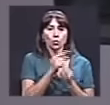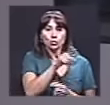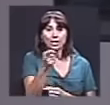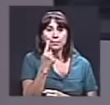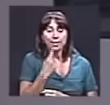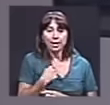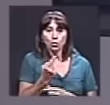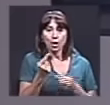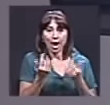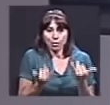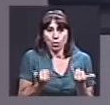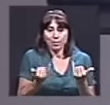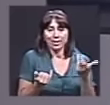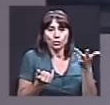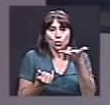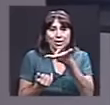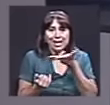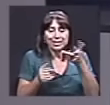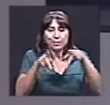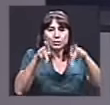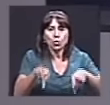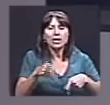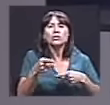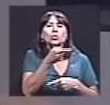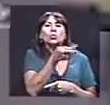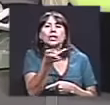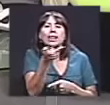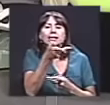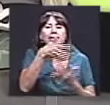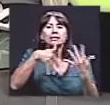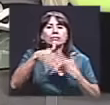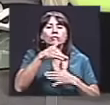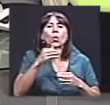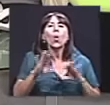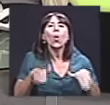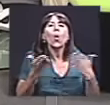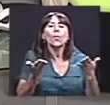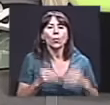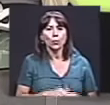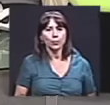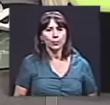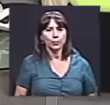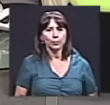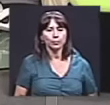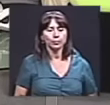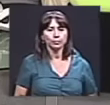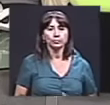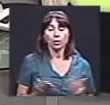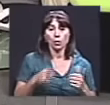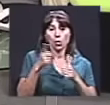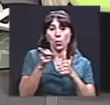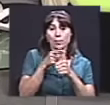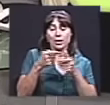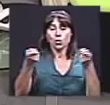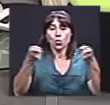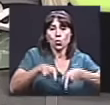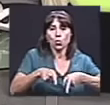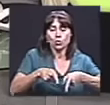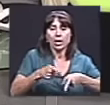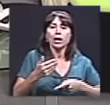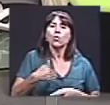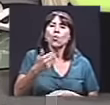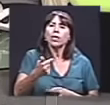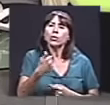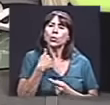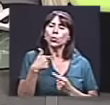son tres personas actualmente. ¿Cómo se vive esta interacción entre ustedes? Bueno, lo primero que ocurre cuando